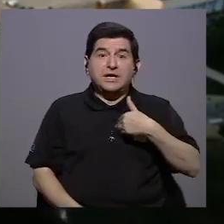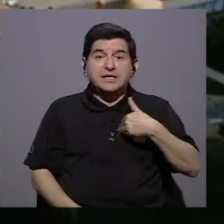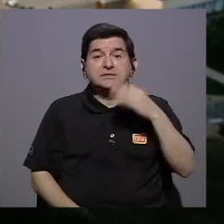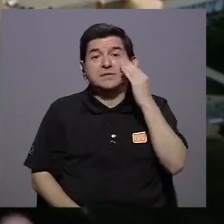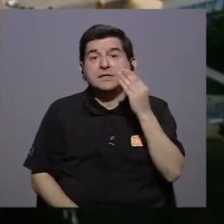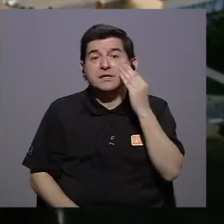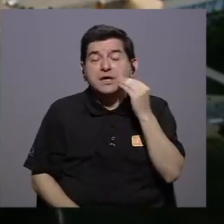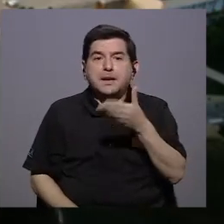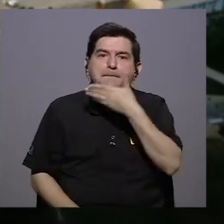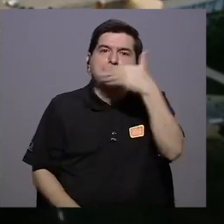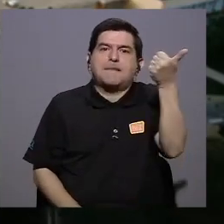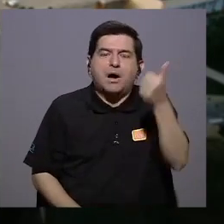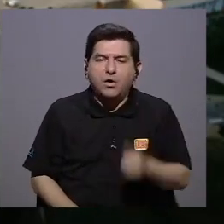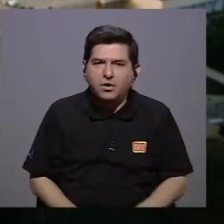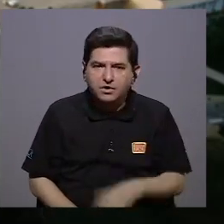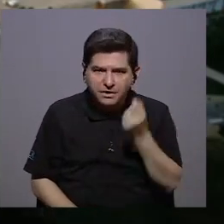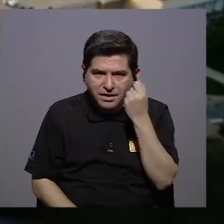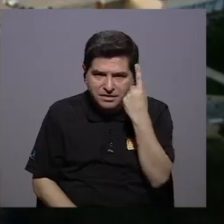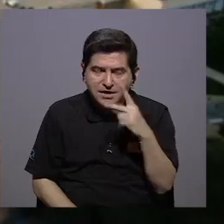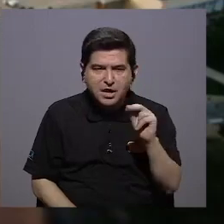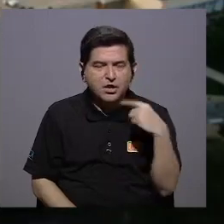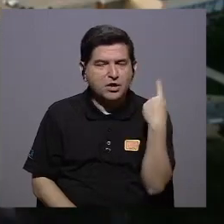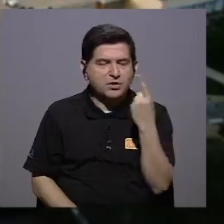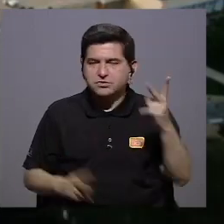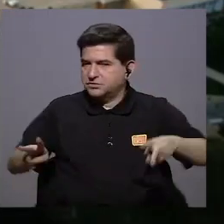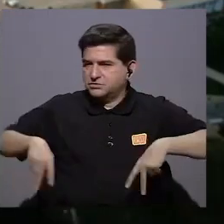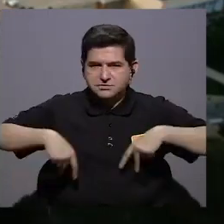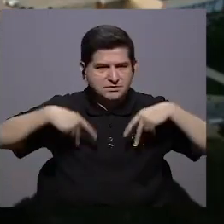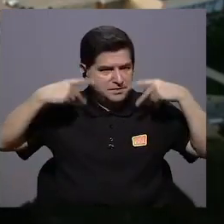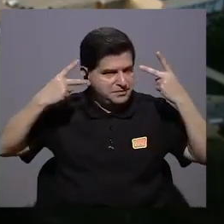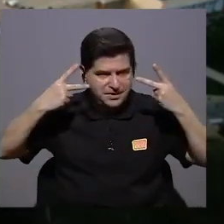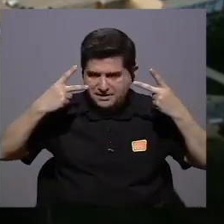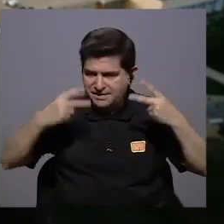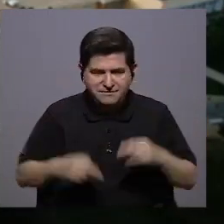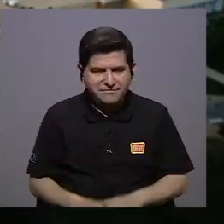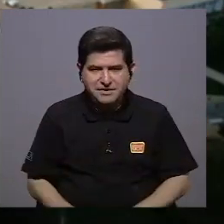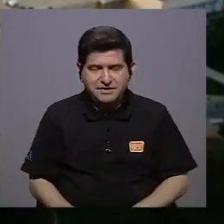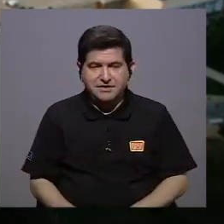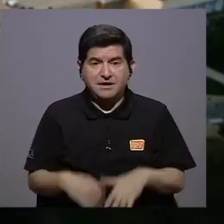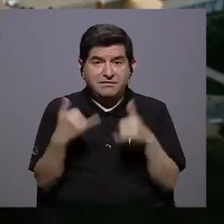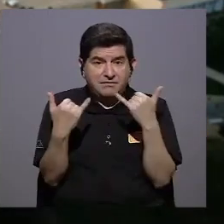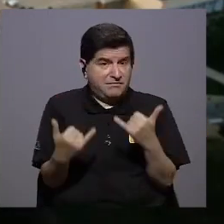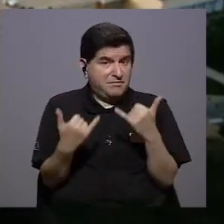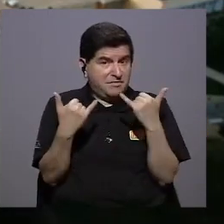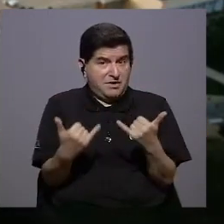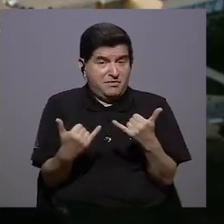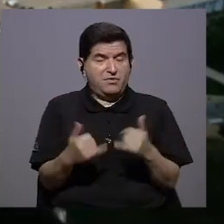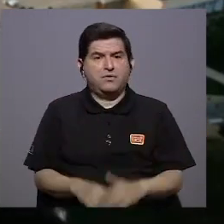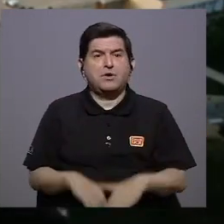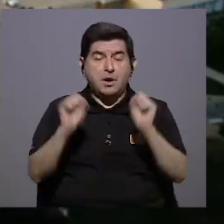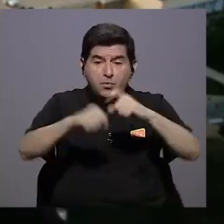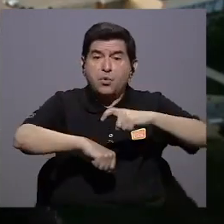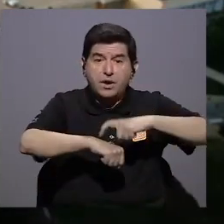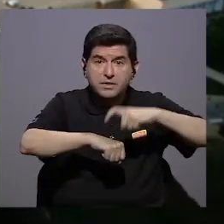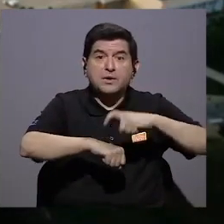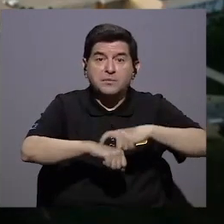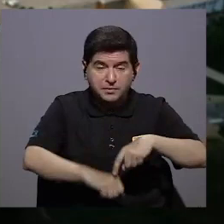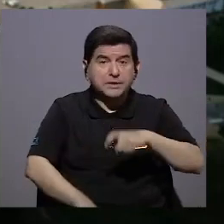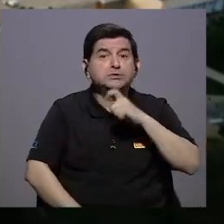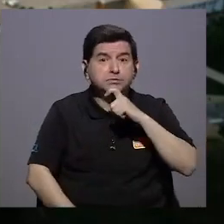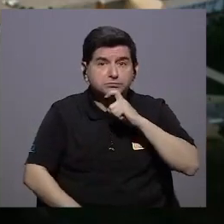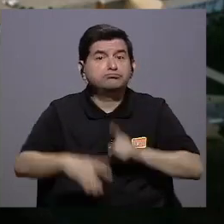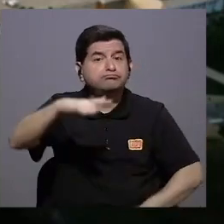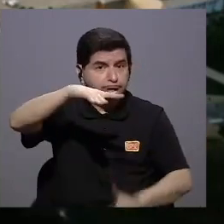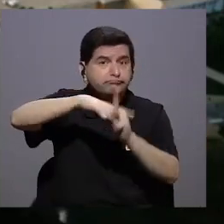si tienen a los abuelos mucho mejor que entiendan que no siempre la vida ha sido como como es ahora que pueden venir momentos de